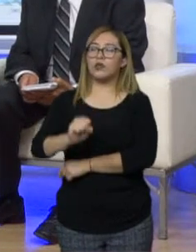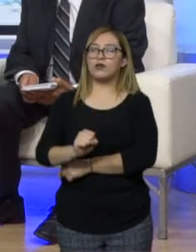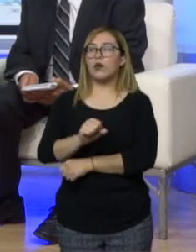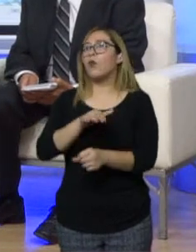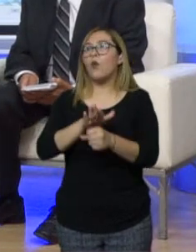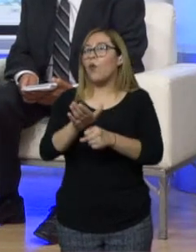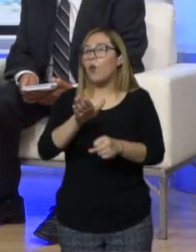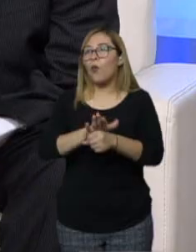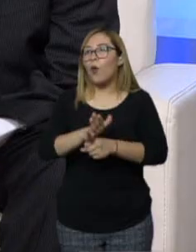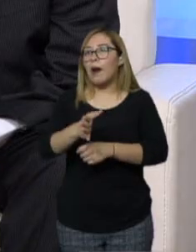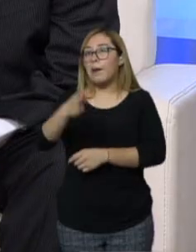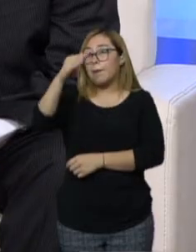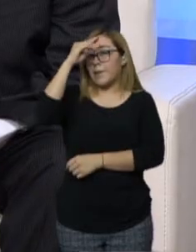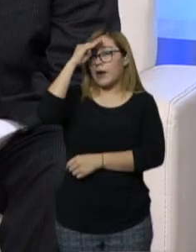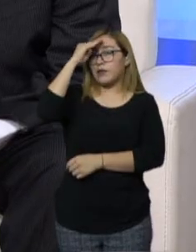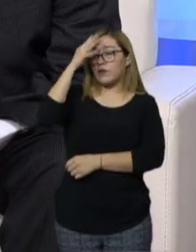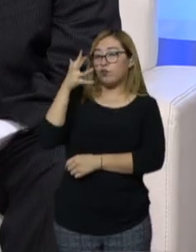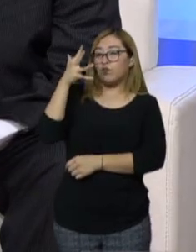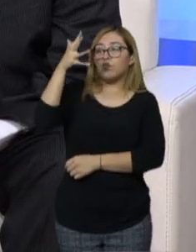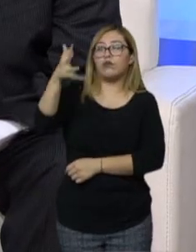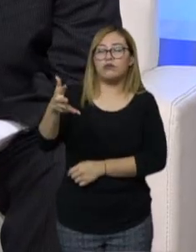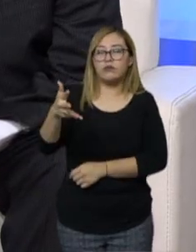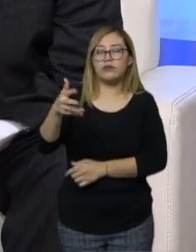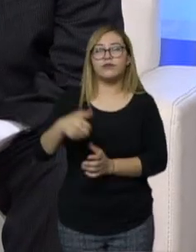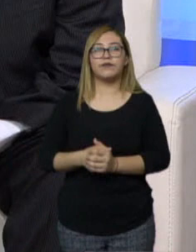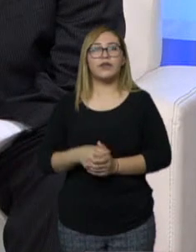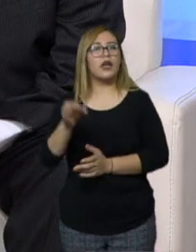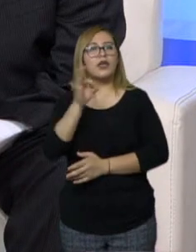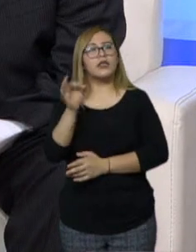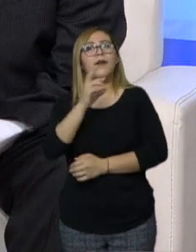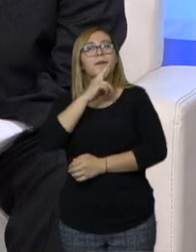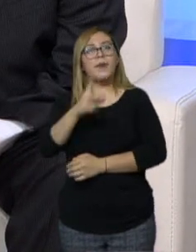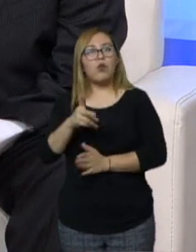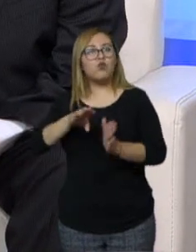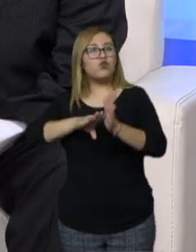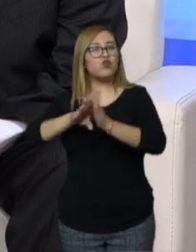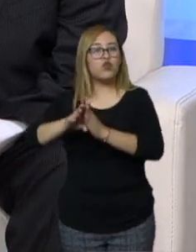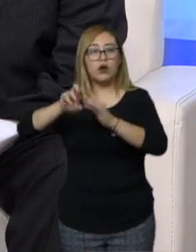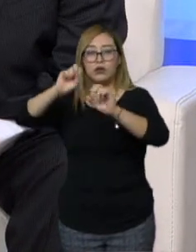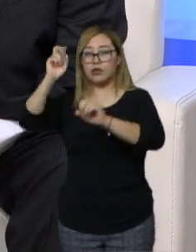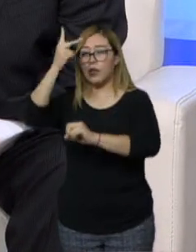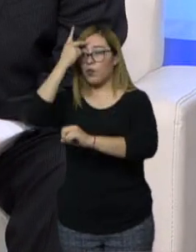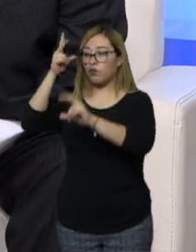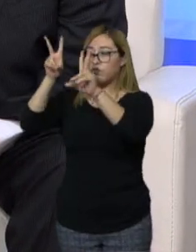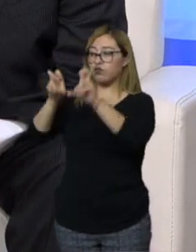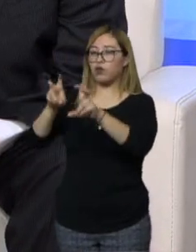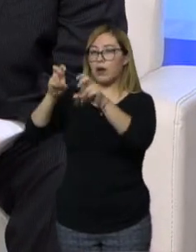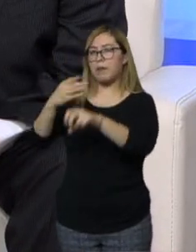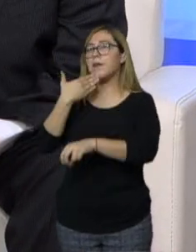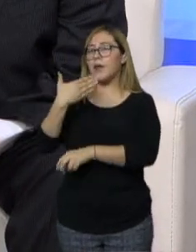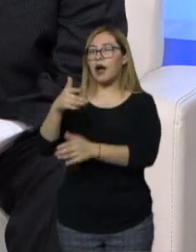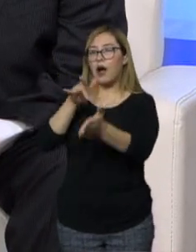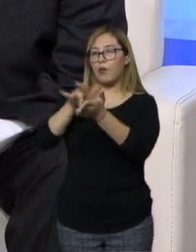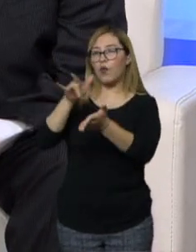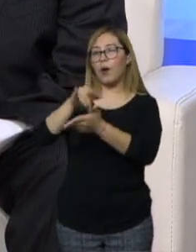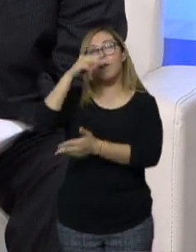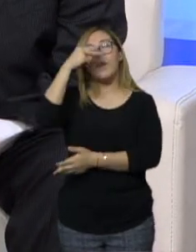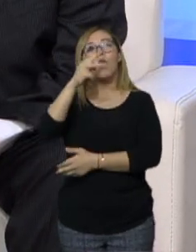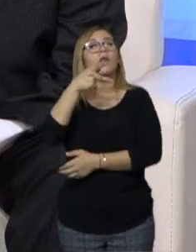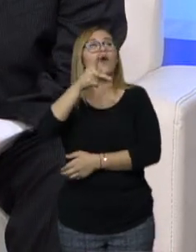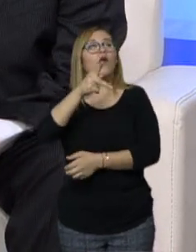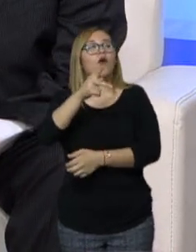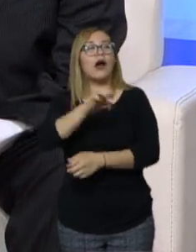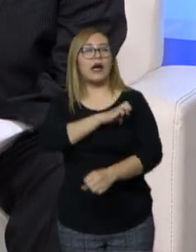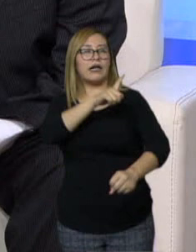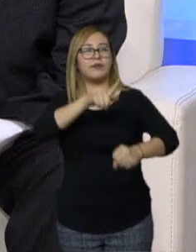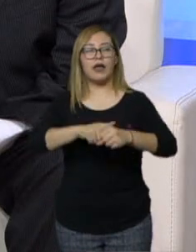que esperaríamos sería que capitalizar algunos temas importantes para San Luis Potosí, y por el bien de México, ¿no? Pero específicamente por esa